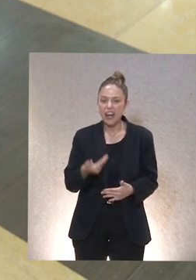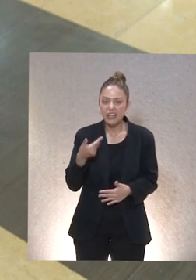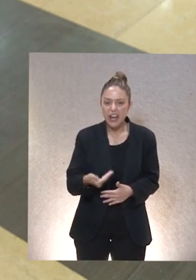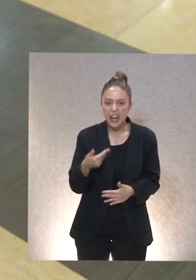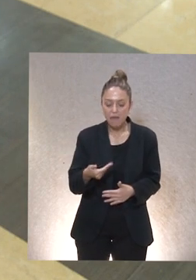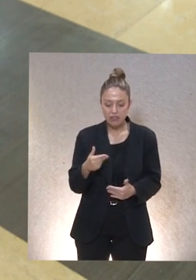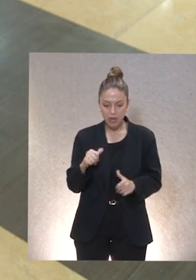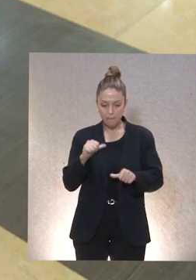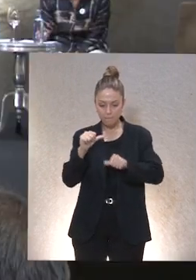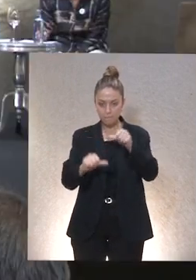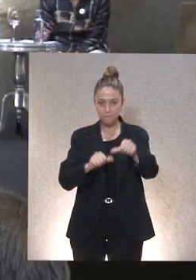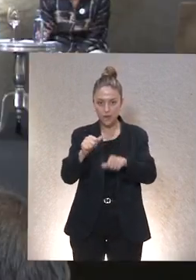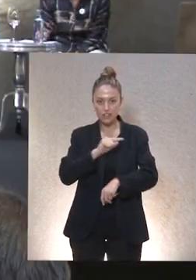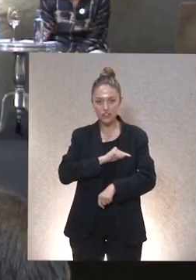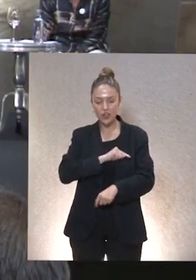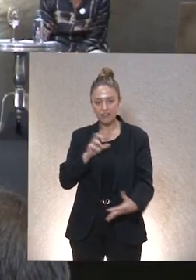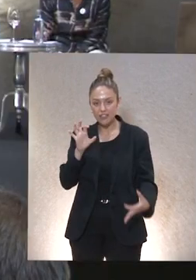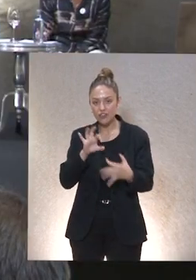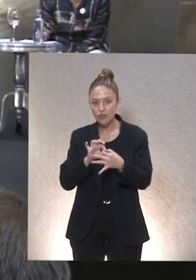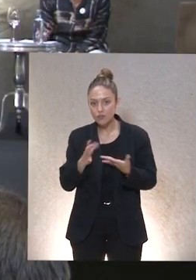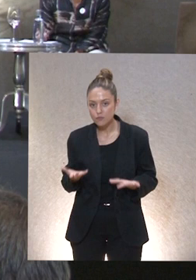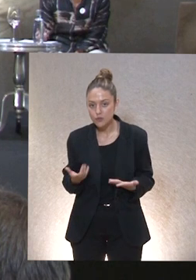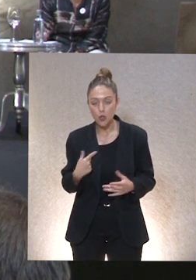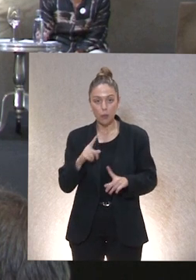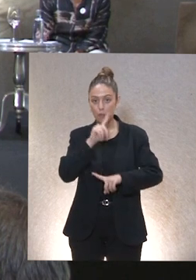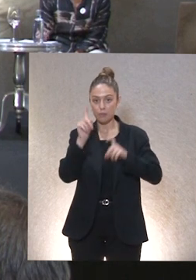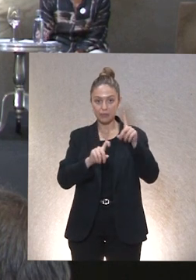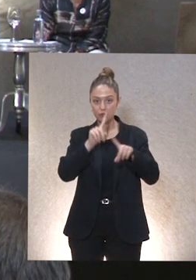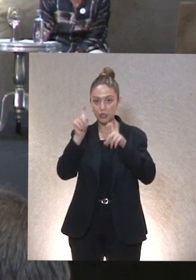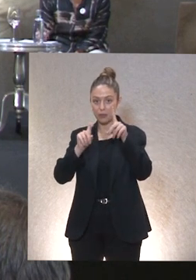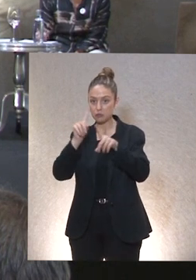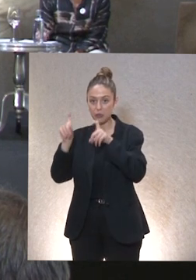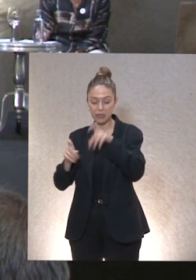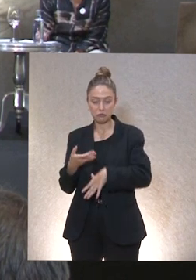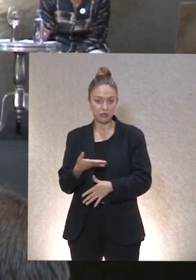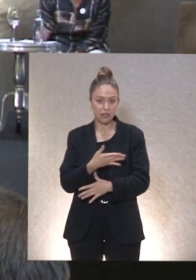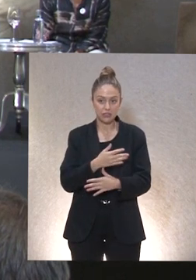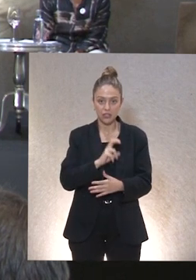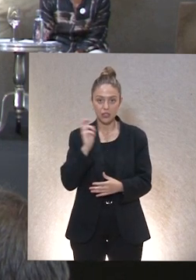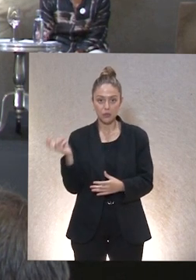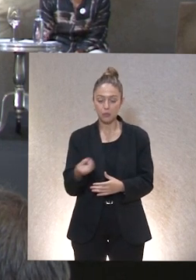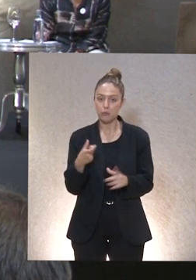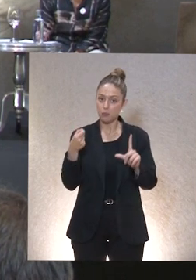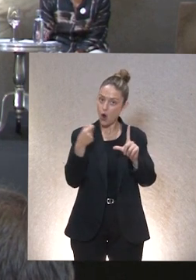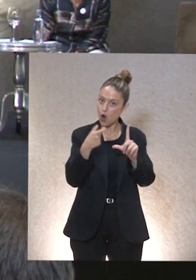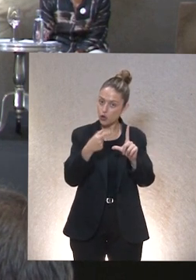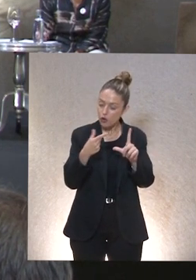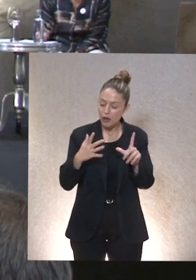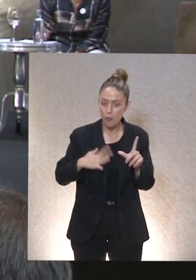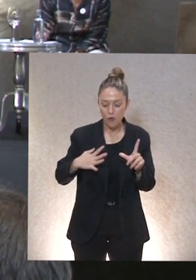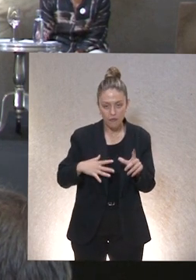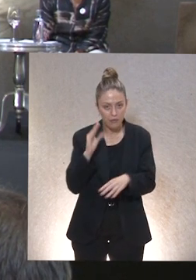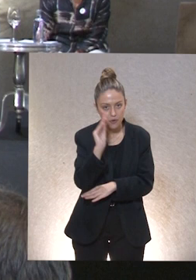en todo este proceso ético? Muchas más preguntas que tendré, espero la fortuna de podérselas elaborar por correo electrónico, donde sea,